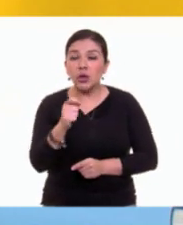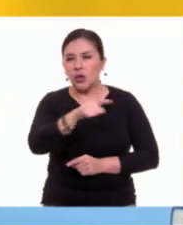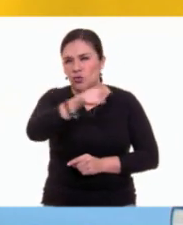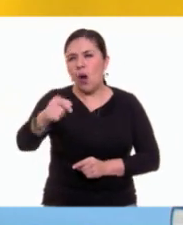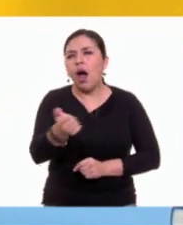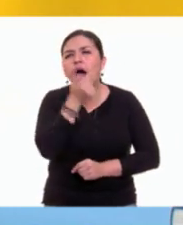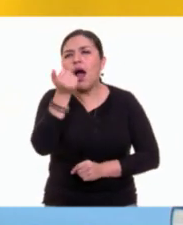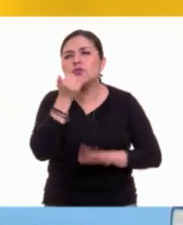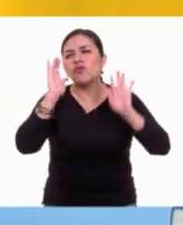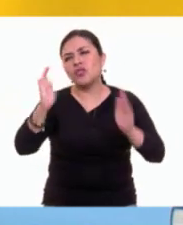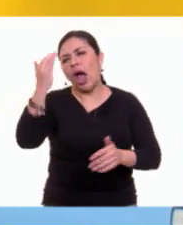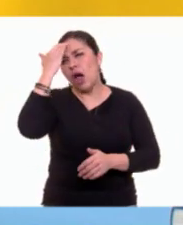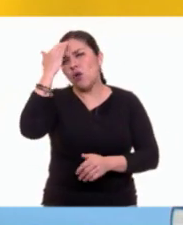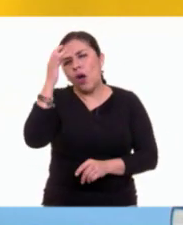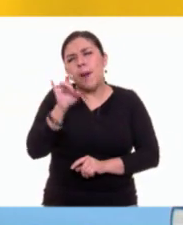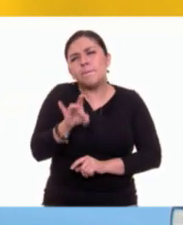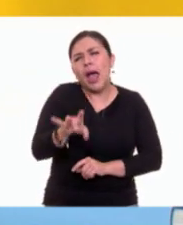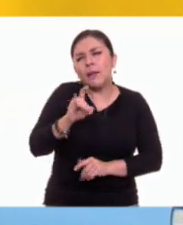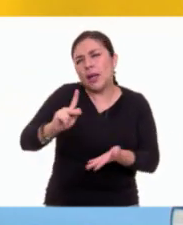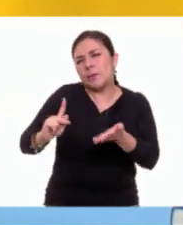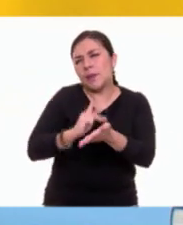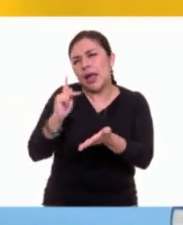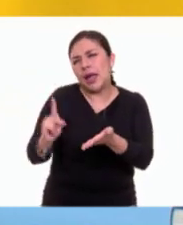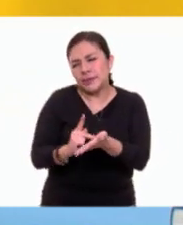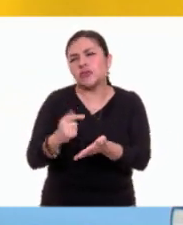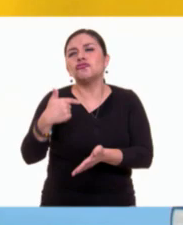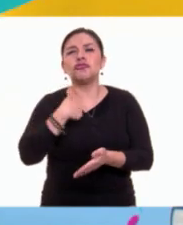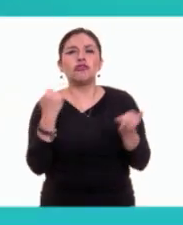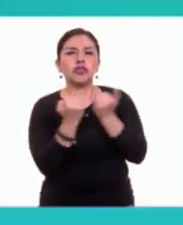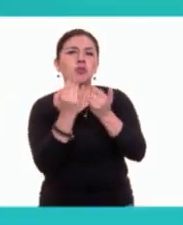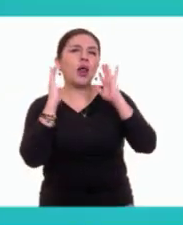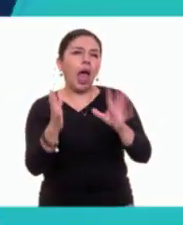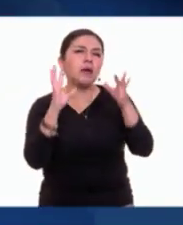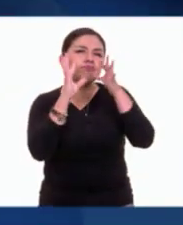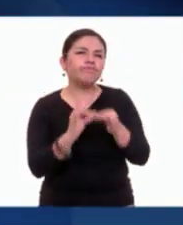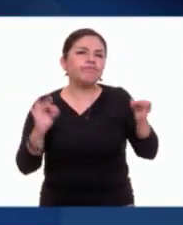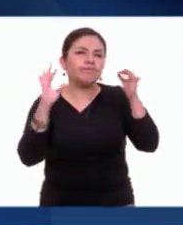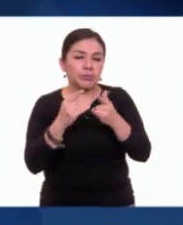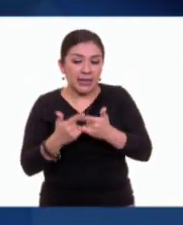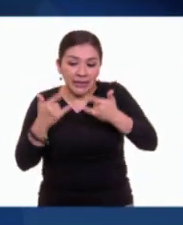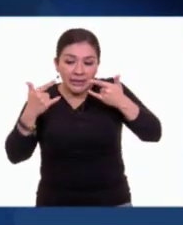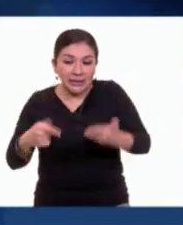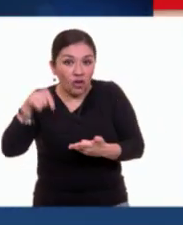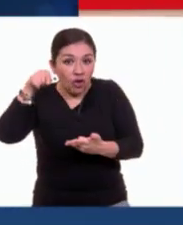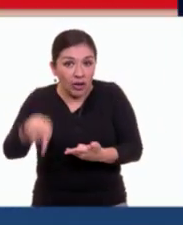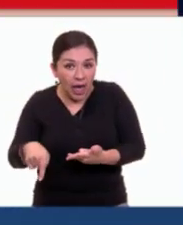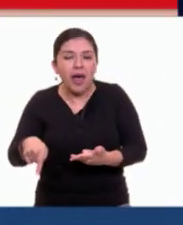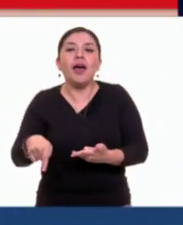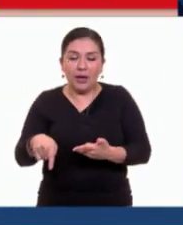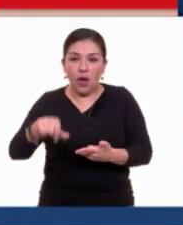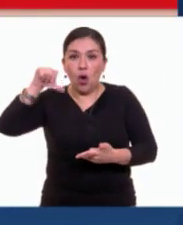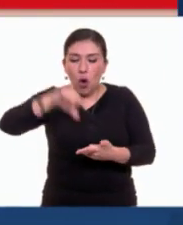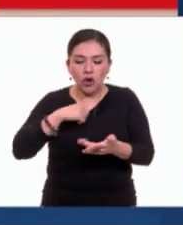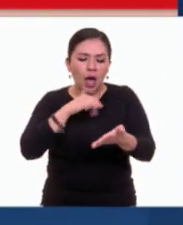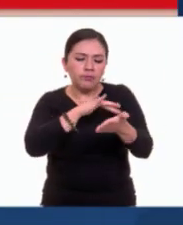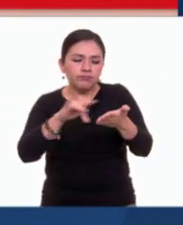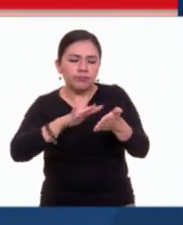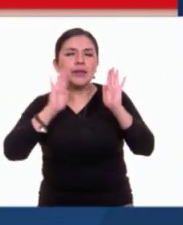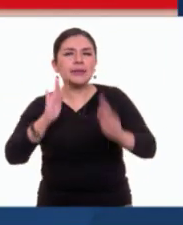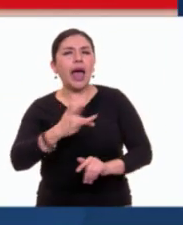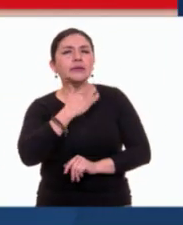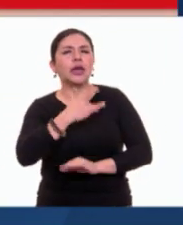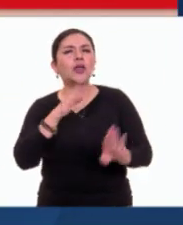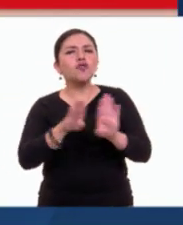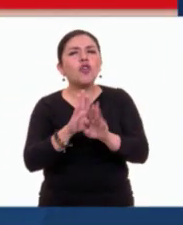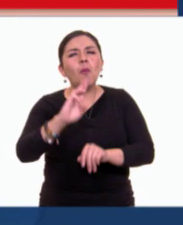estudiantes han trabajado en grados anteriores y nosotros ya abordamos el texto narrativo, la lectura nos permitirá recordar sus